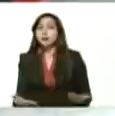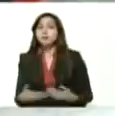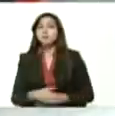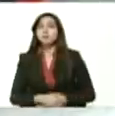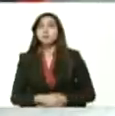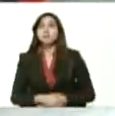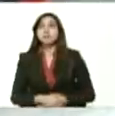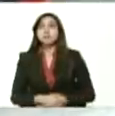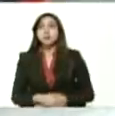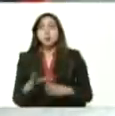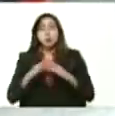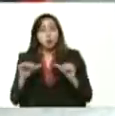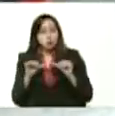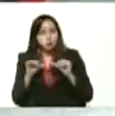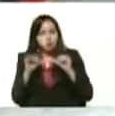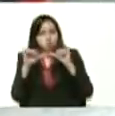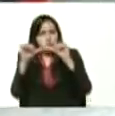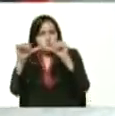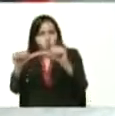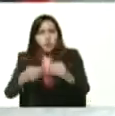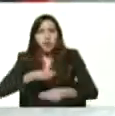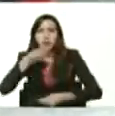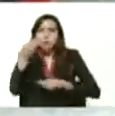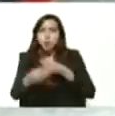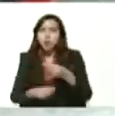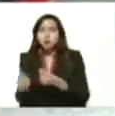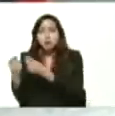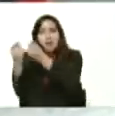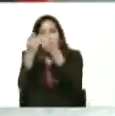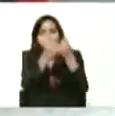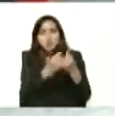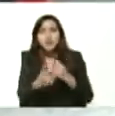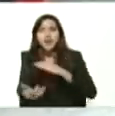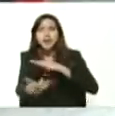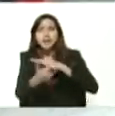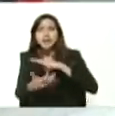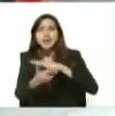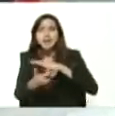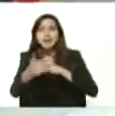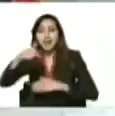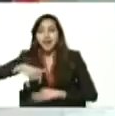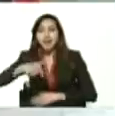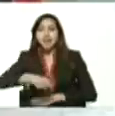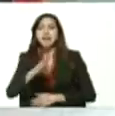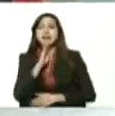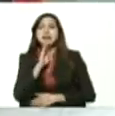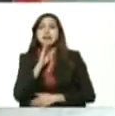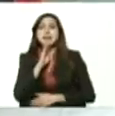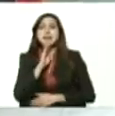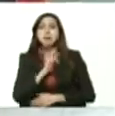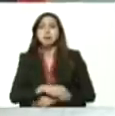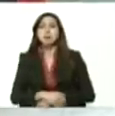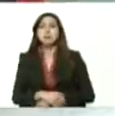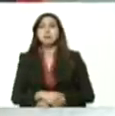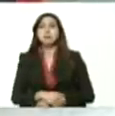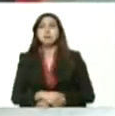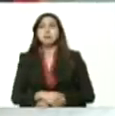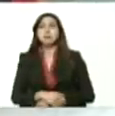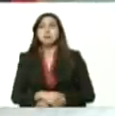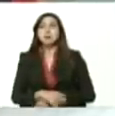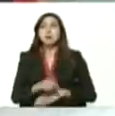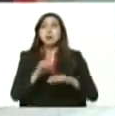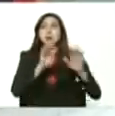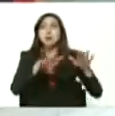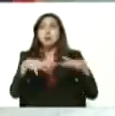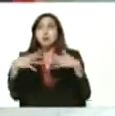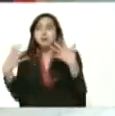estatus y los avances que hemos hecho en la economía digital en el sector bancario. Presidente, de los 19 bancos que